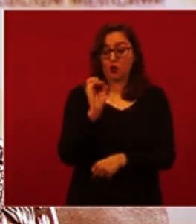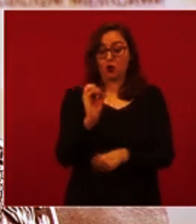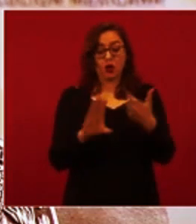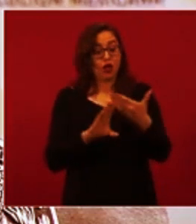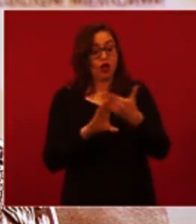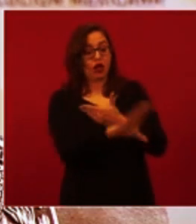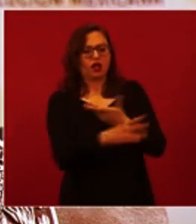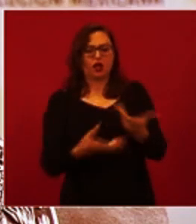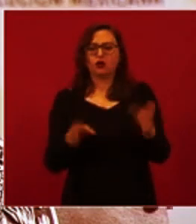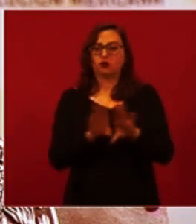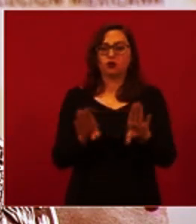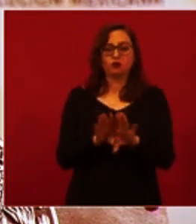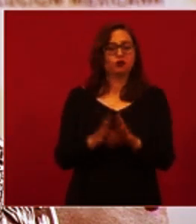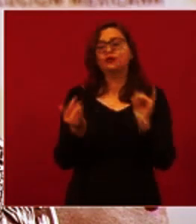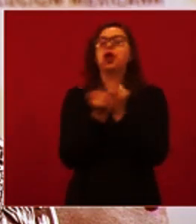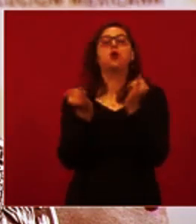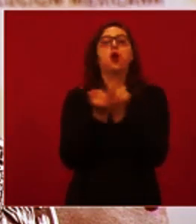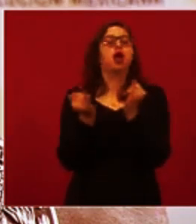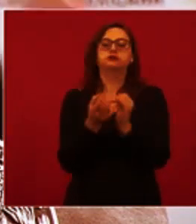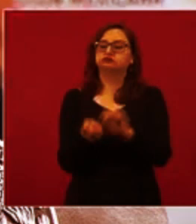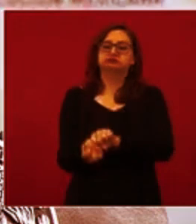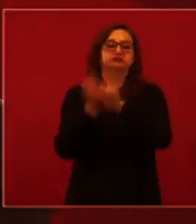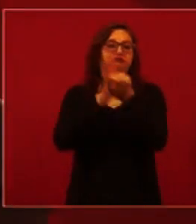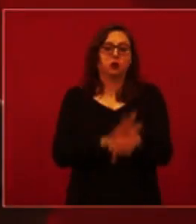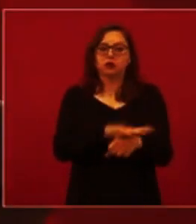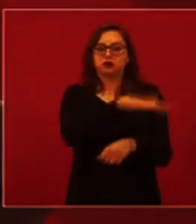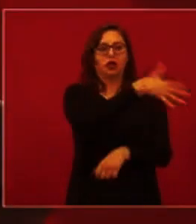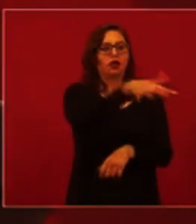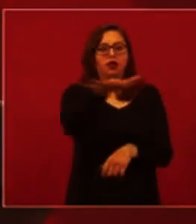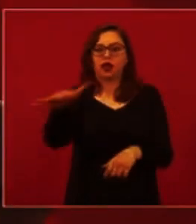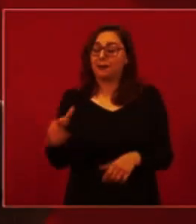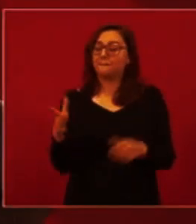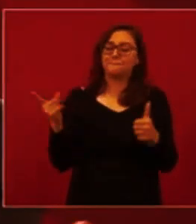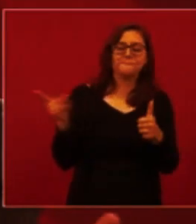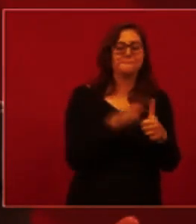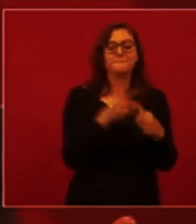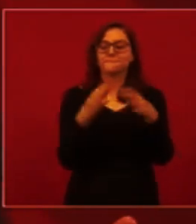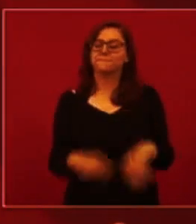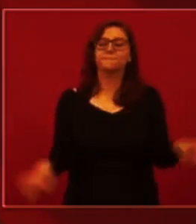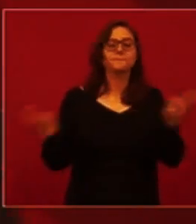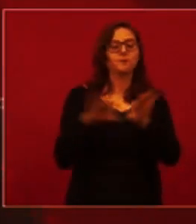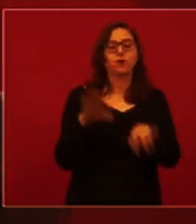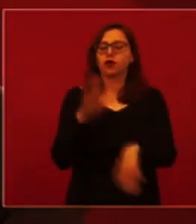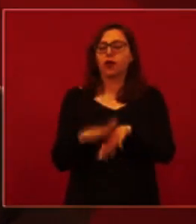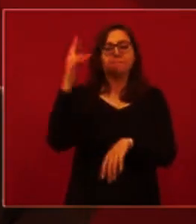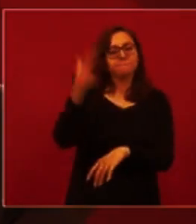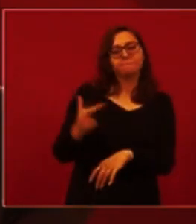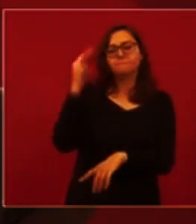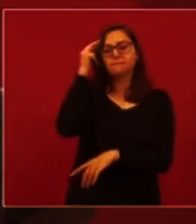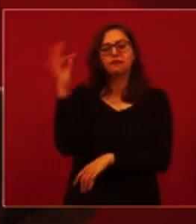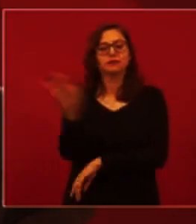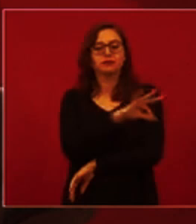que la prevención de todas las demás variantes y lo más importante es vacunarse. Es el efecto más